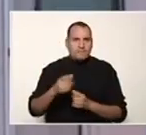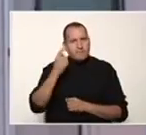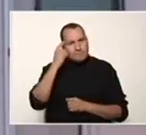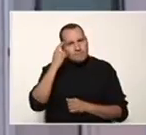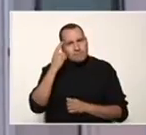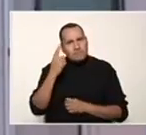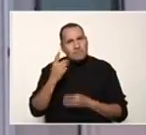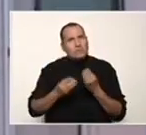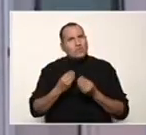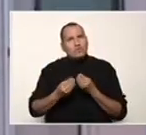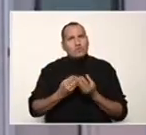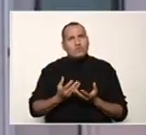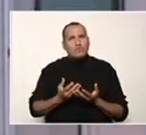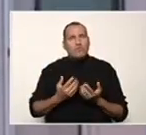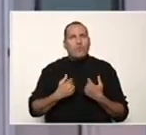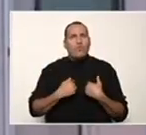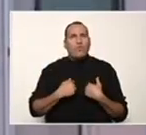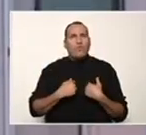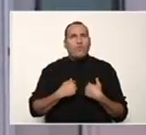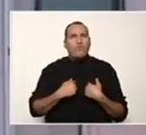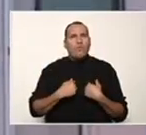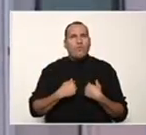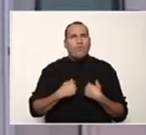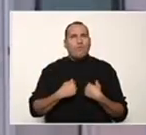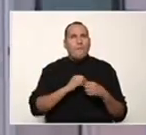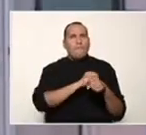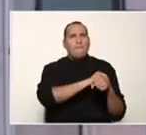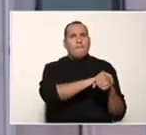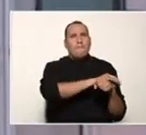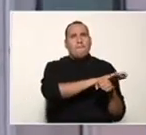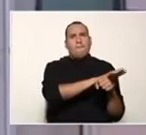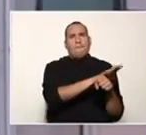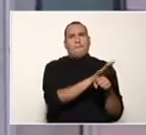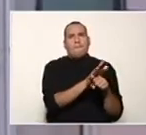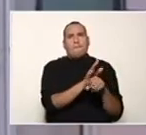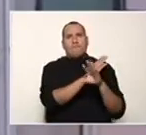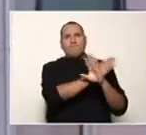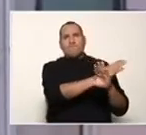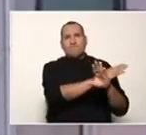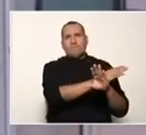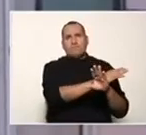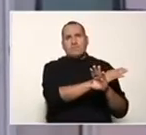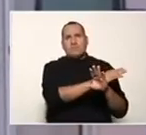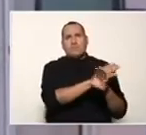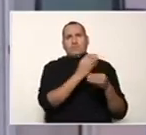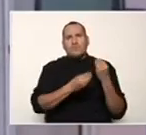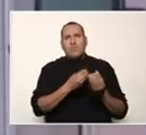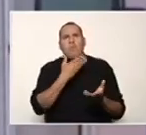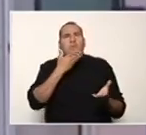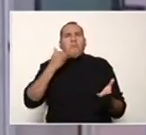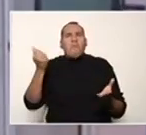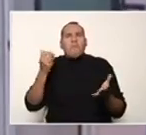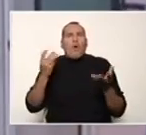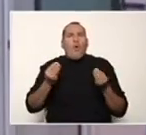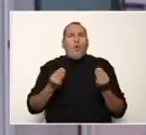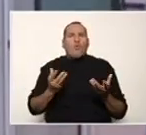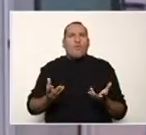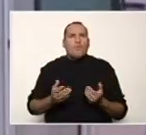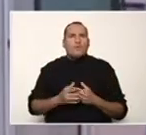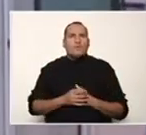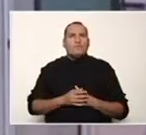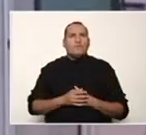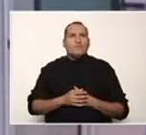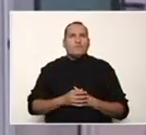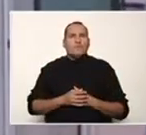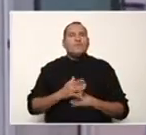mejor forma de mantener a raya este virus llamado covid-19 o coronavirus es mantener la